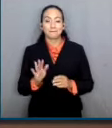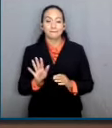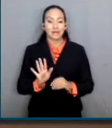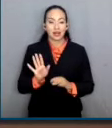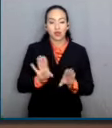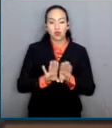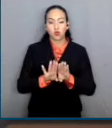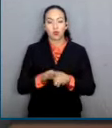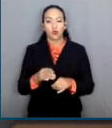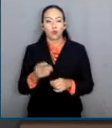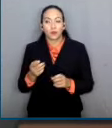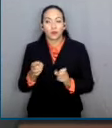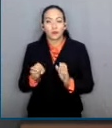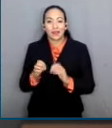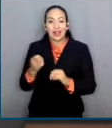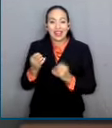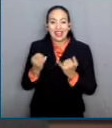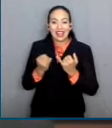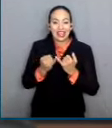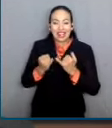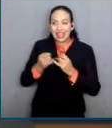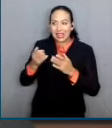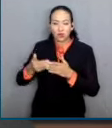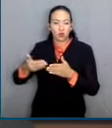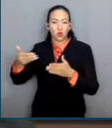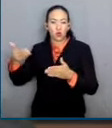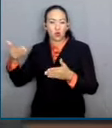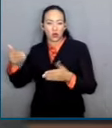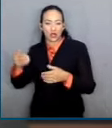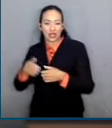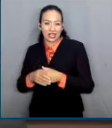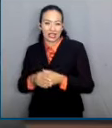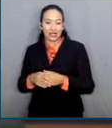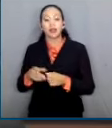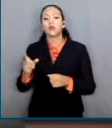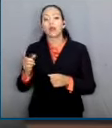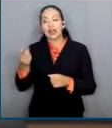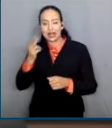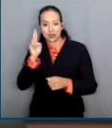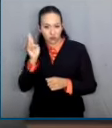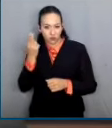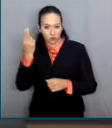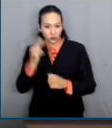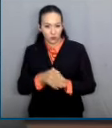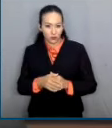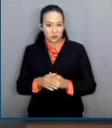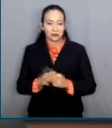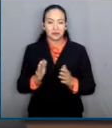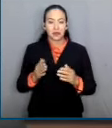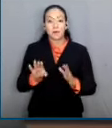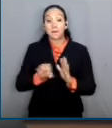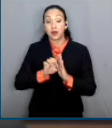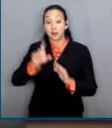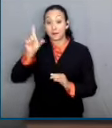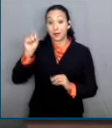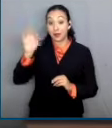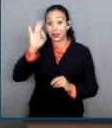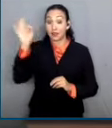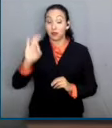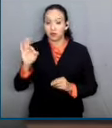estudio universitario. Más o menos 20% no pasan.